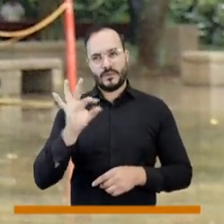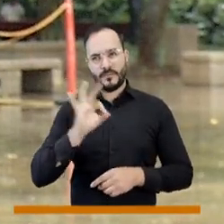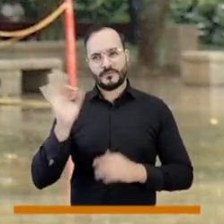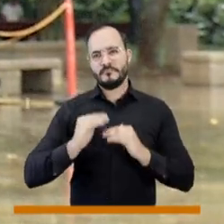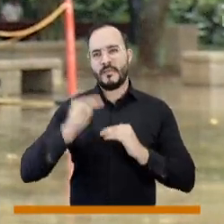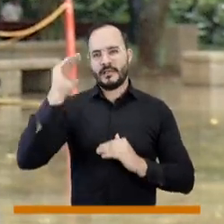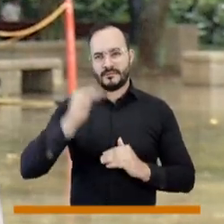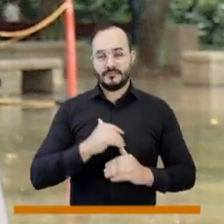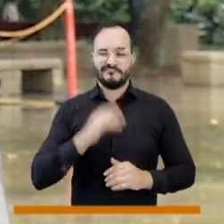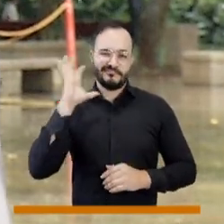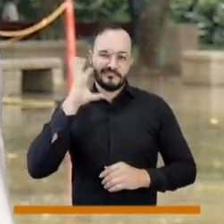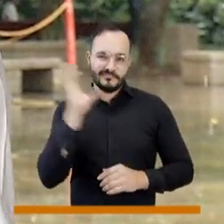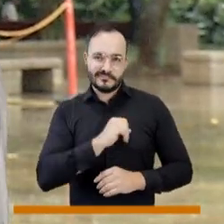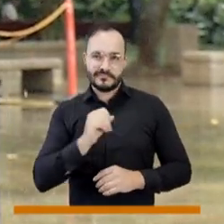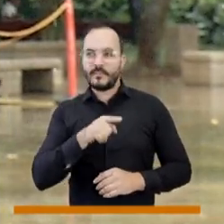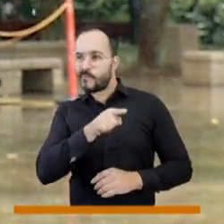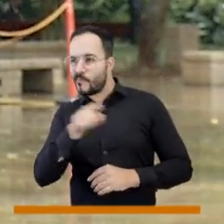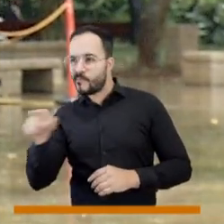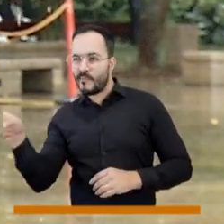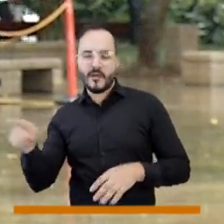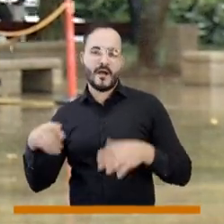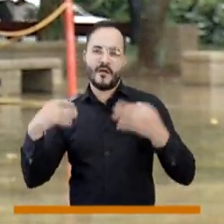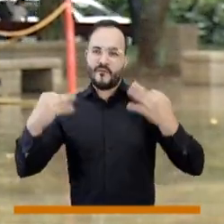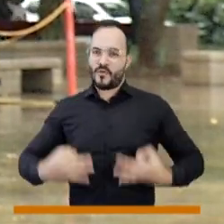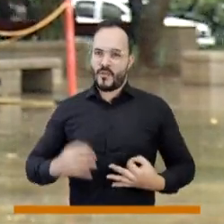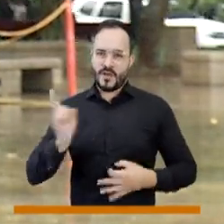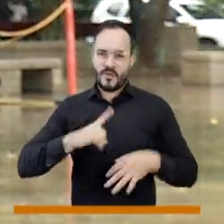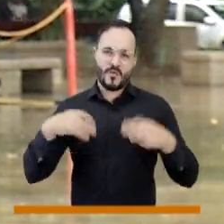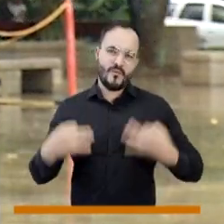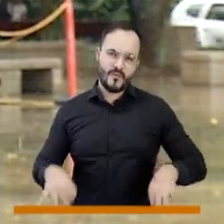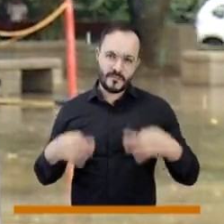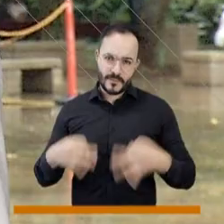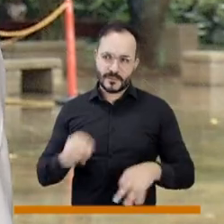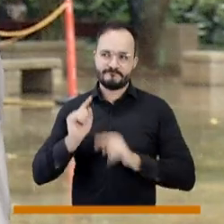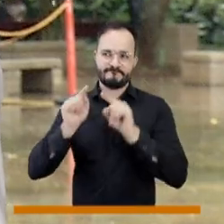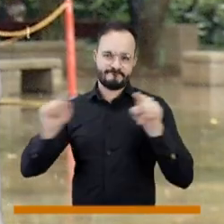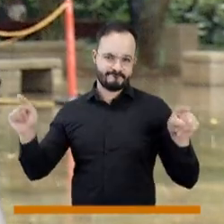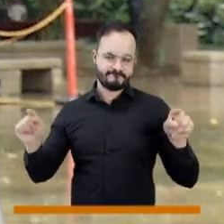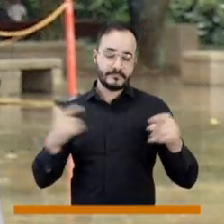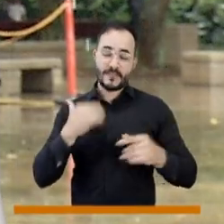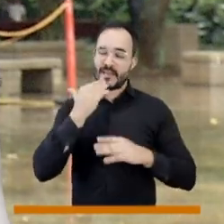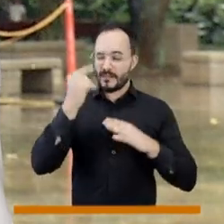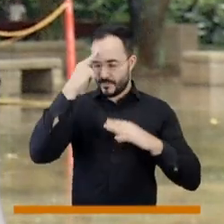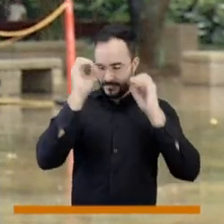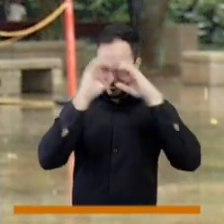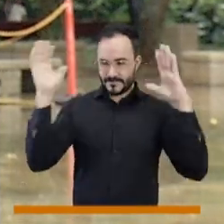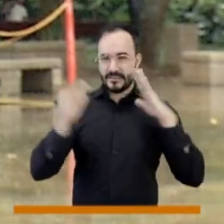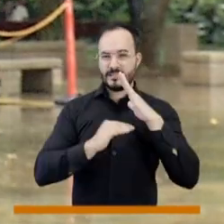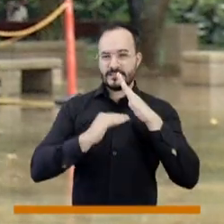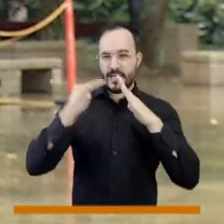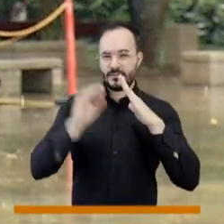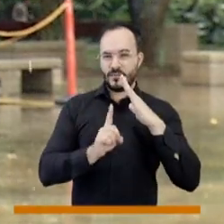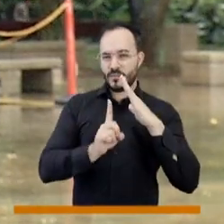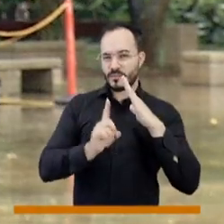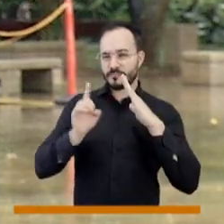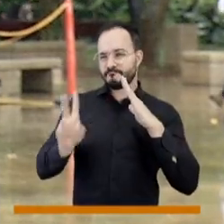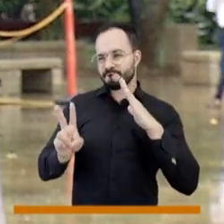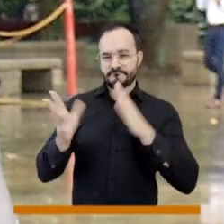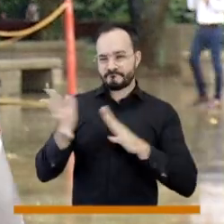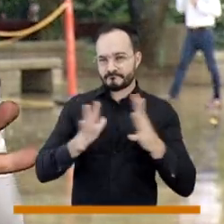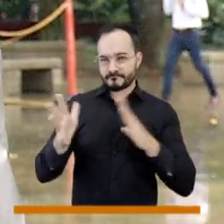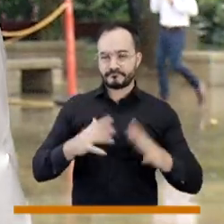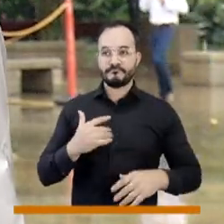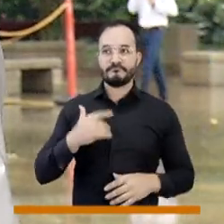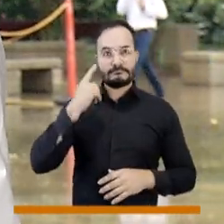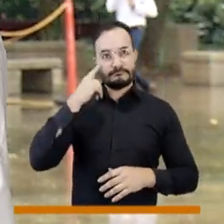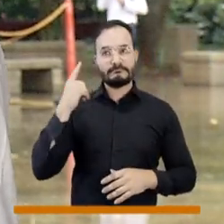Es decir, la informalidad es muy grande, casi la mitad de la economía es informal. Y si uno está hablando que en un estrato 1, estrato 2, ya estamos hablando